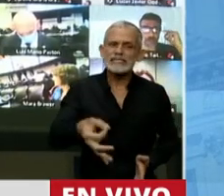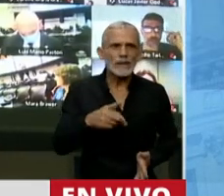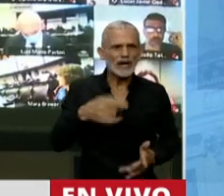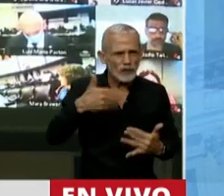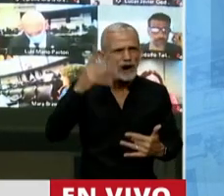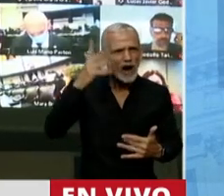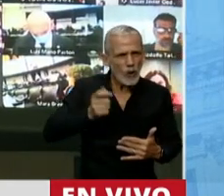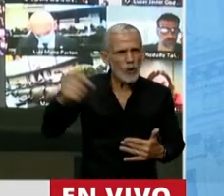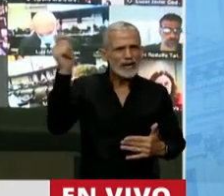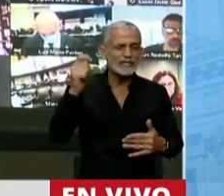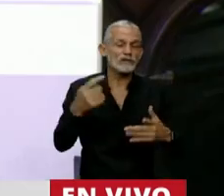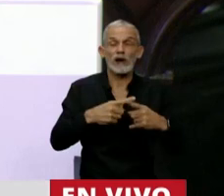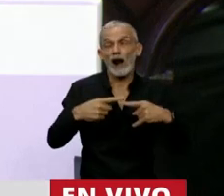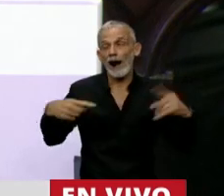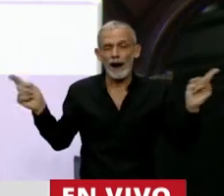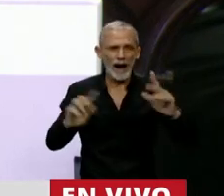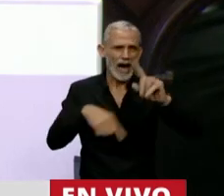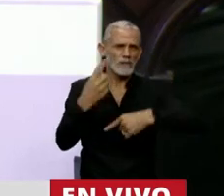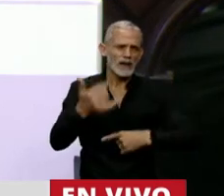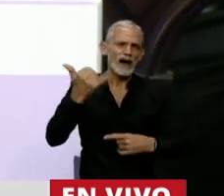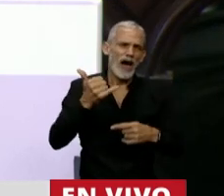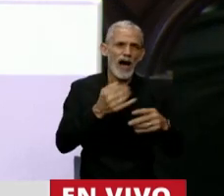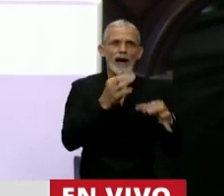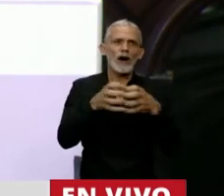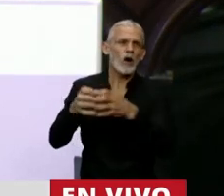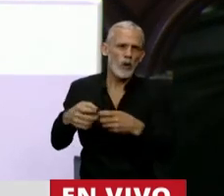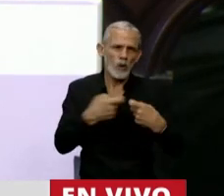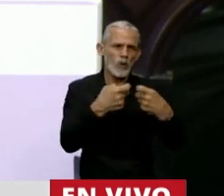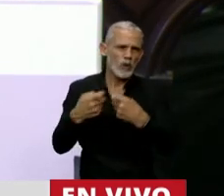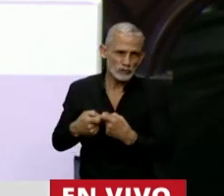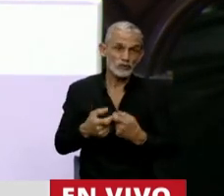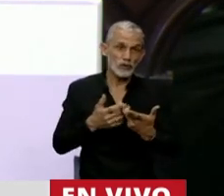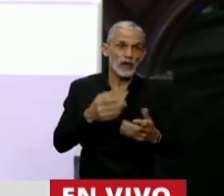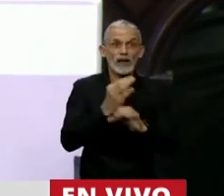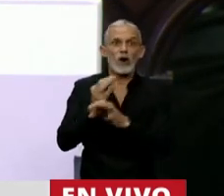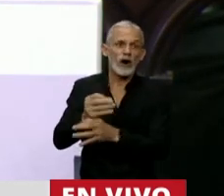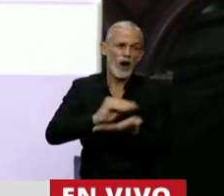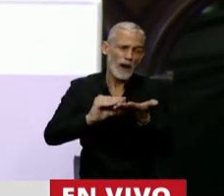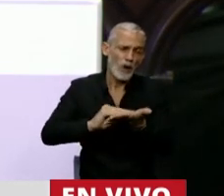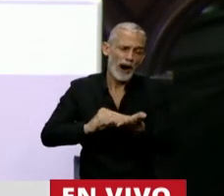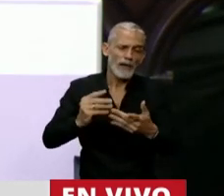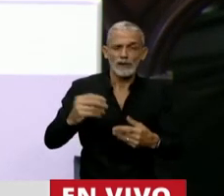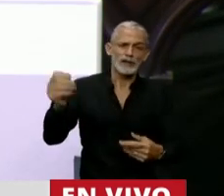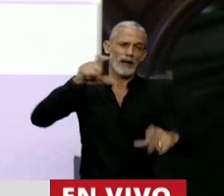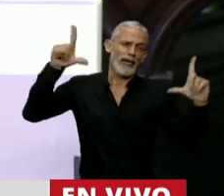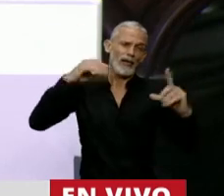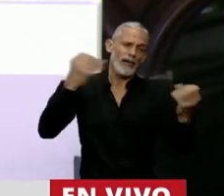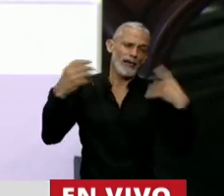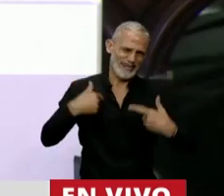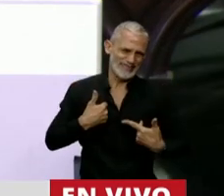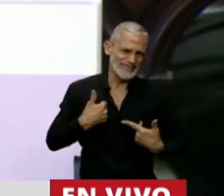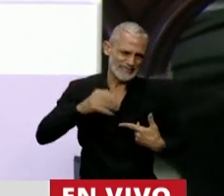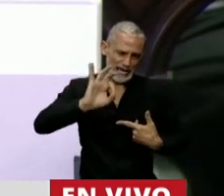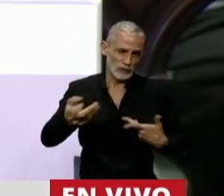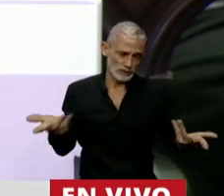judicializar y que va a ser terrible, seguramente mañana tendré varios colegios de abogados en la puerta de casa, escrachándome. Se van a hacer ricos solamente abogados y contadores porque